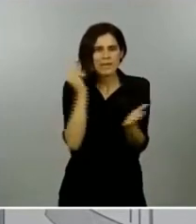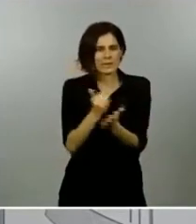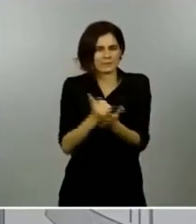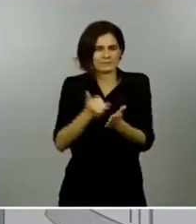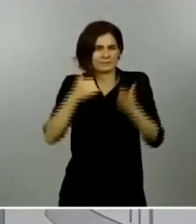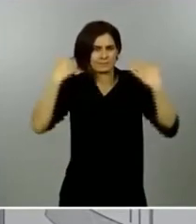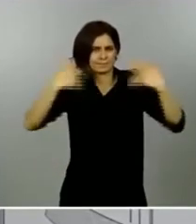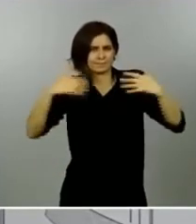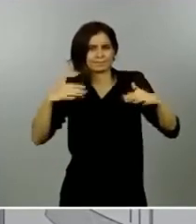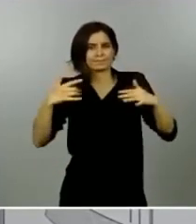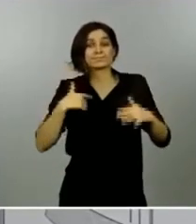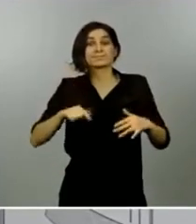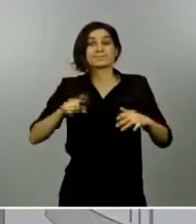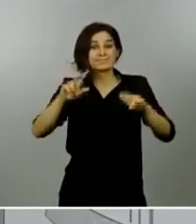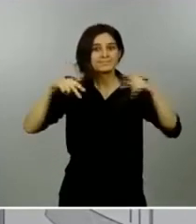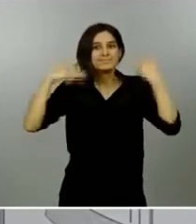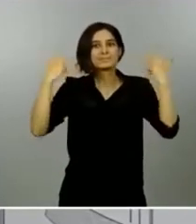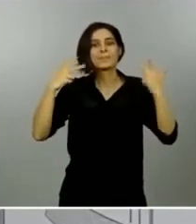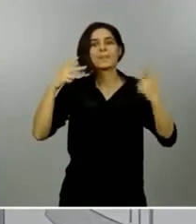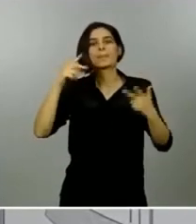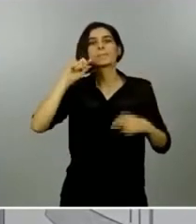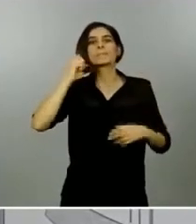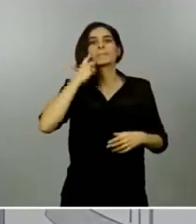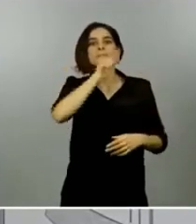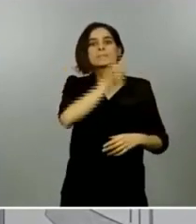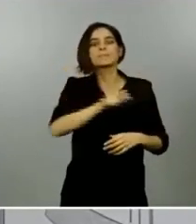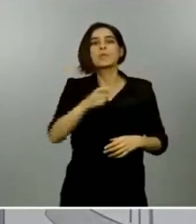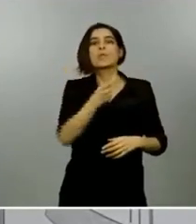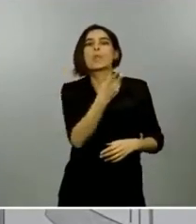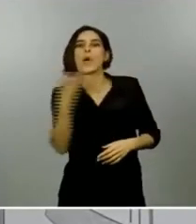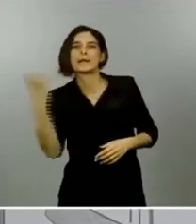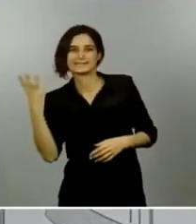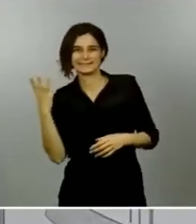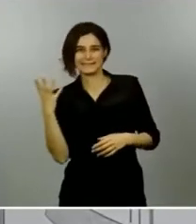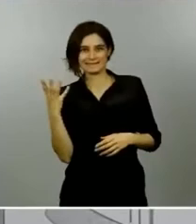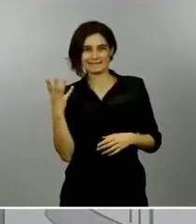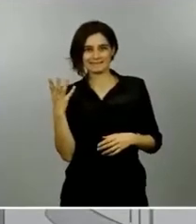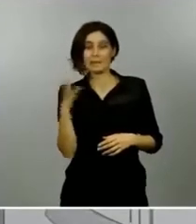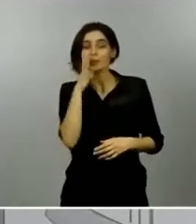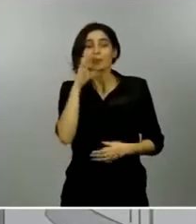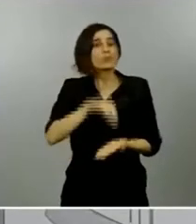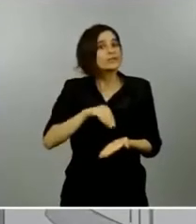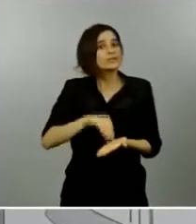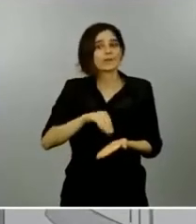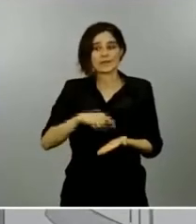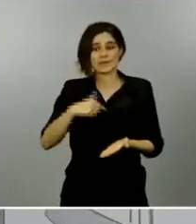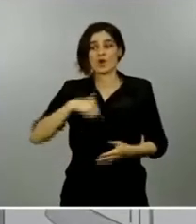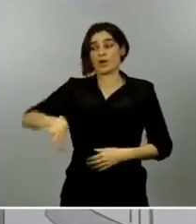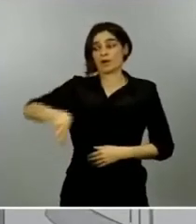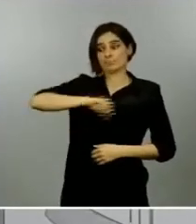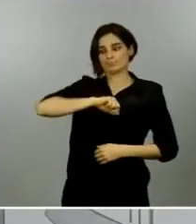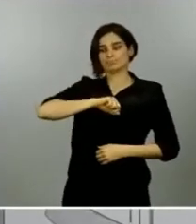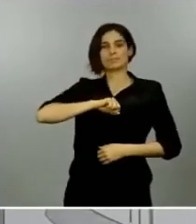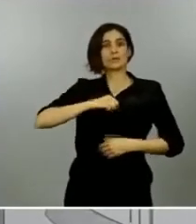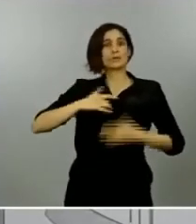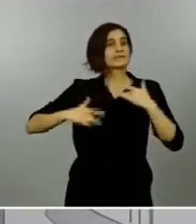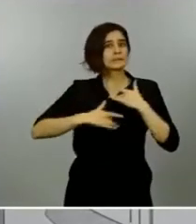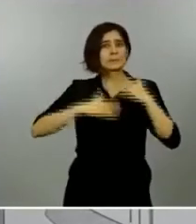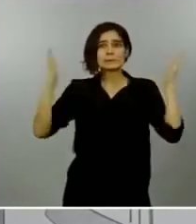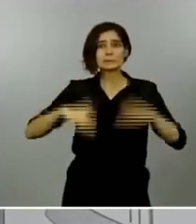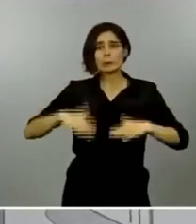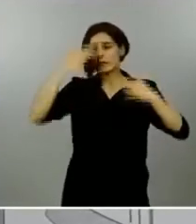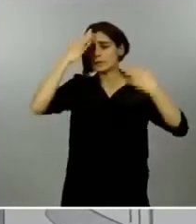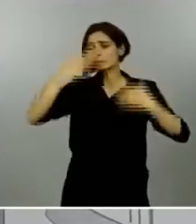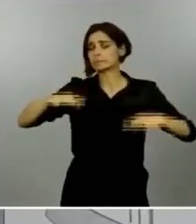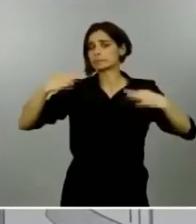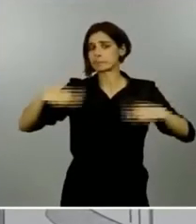personas infectadas, muchas de las cuales no manifiestan esos síntomas. Ese esfuerzo ha tenido resultados que